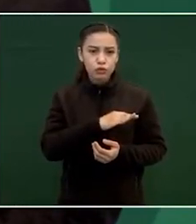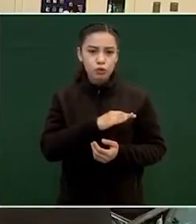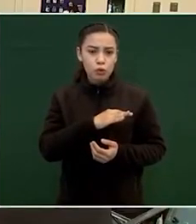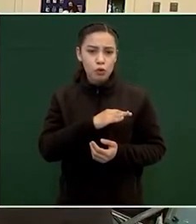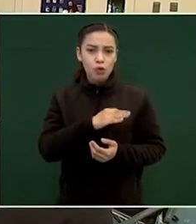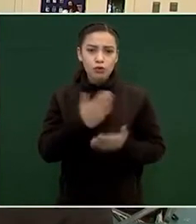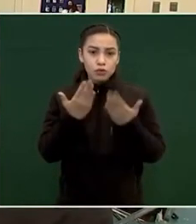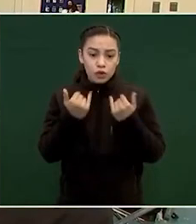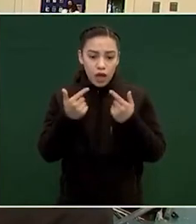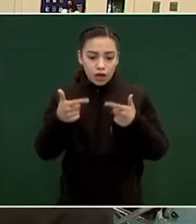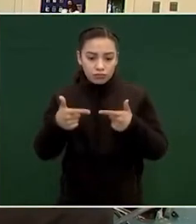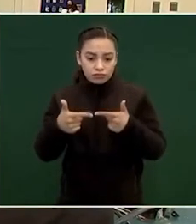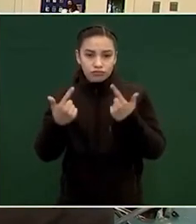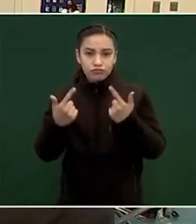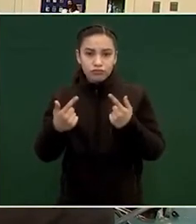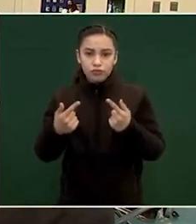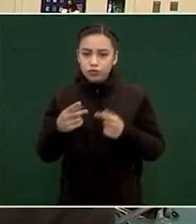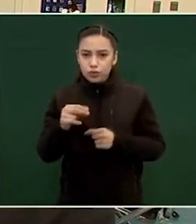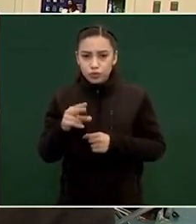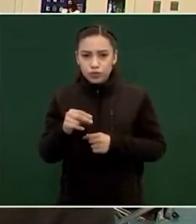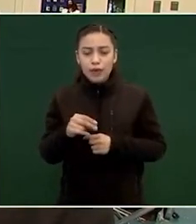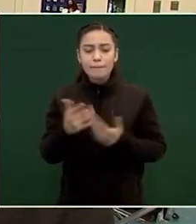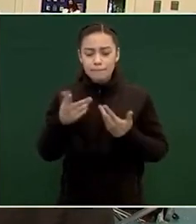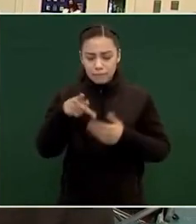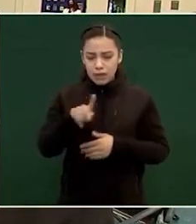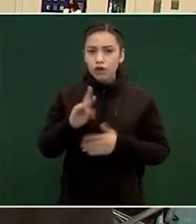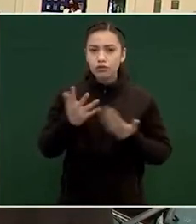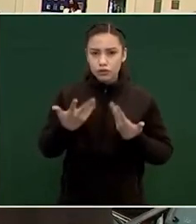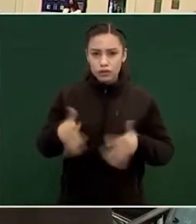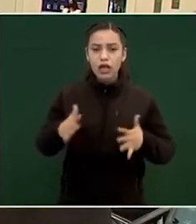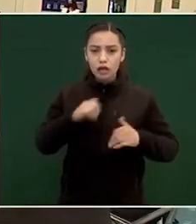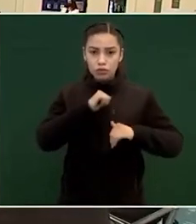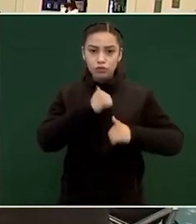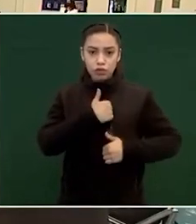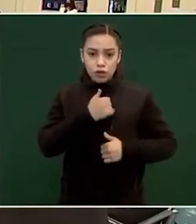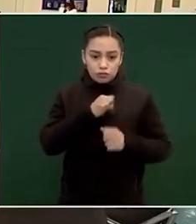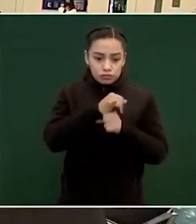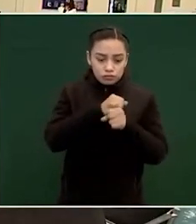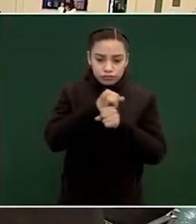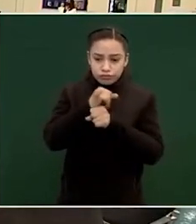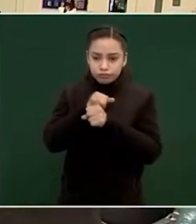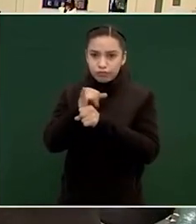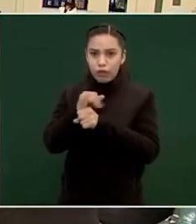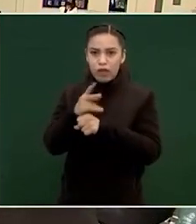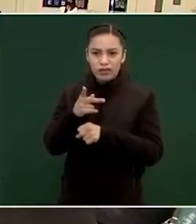la autoridad se va a hacer cargo de investigar es un montaje